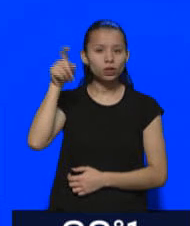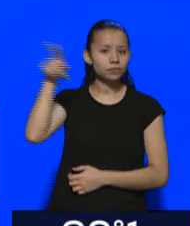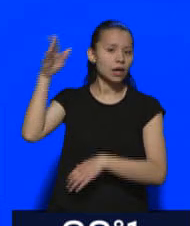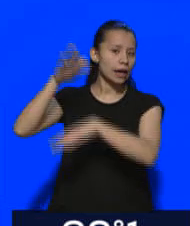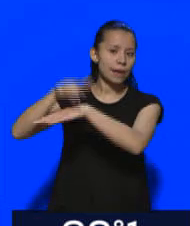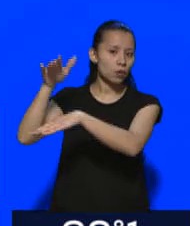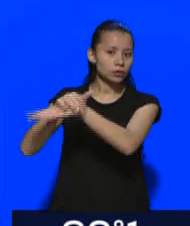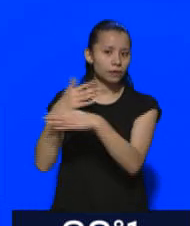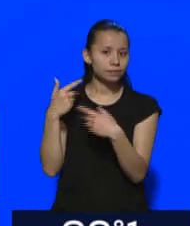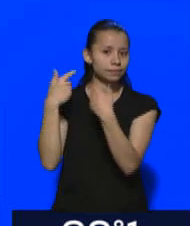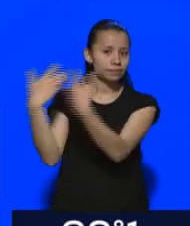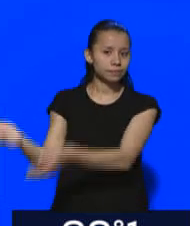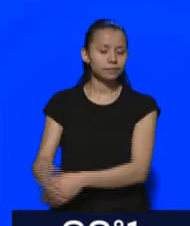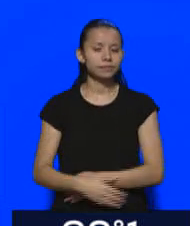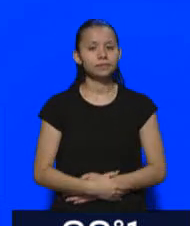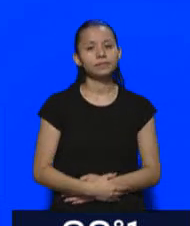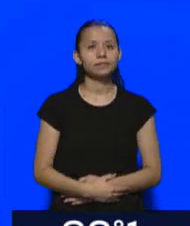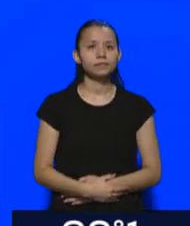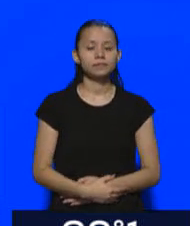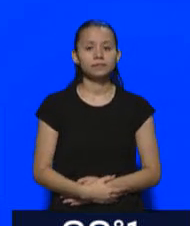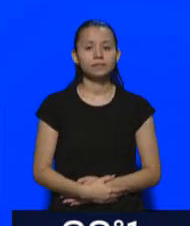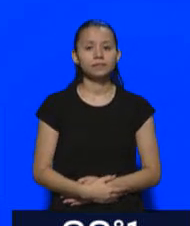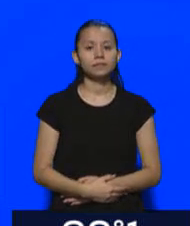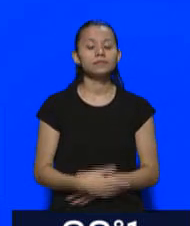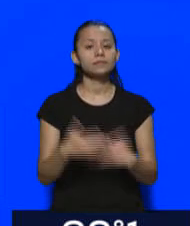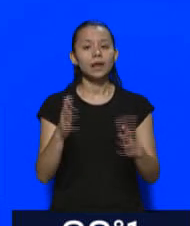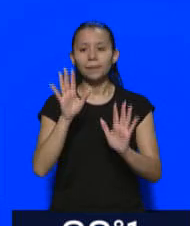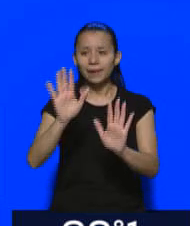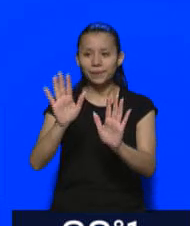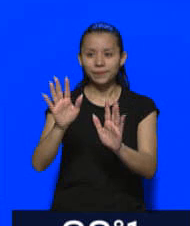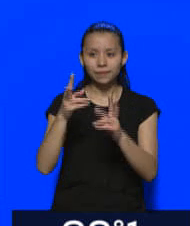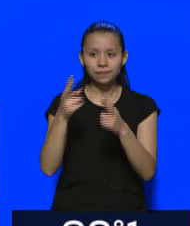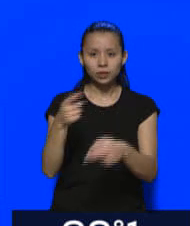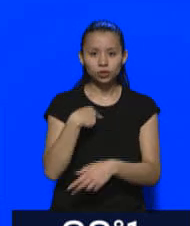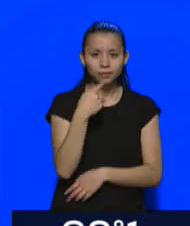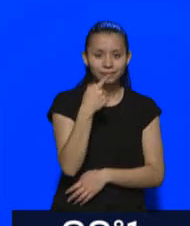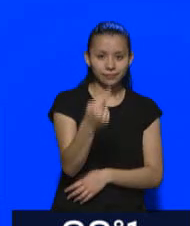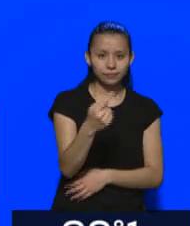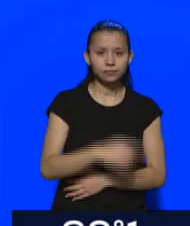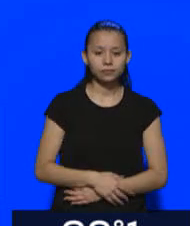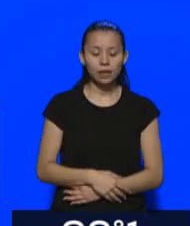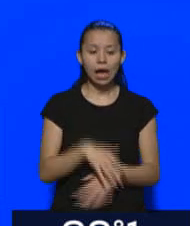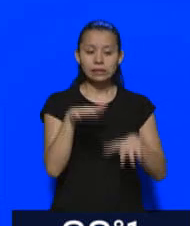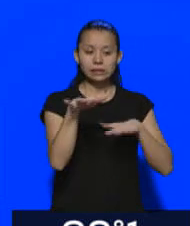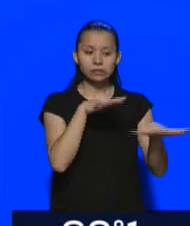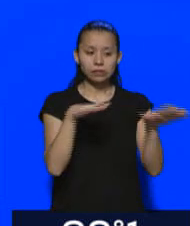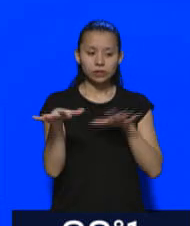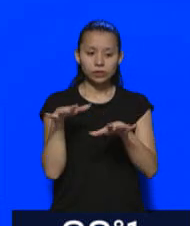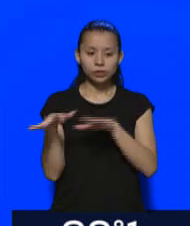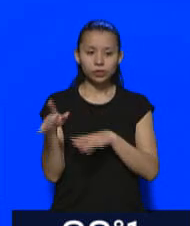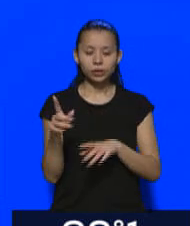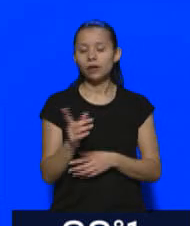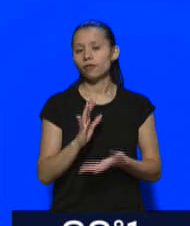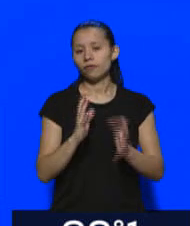bueno, una vaca y llora, sí. Marcelo, permíteme mencionar algo. Se dan situaciones absolutamente inéditas en el mandato